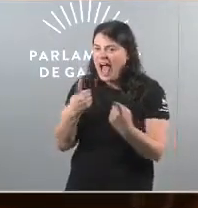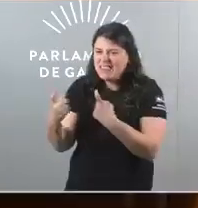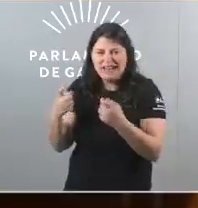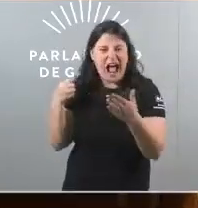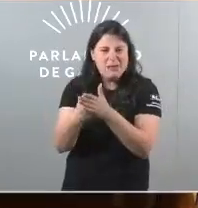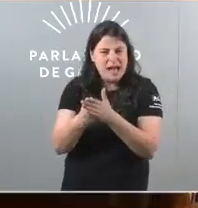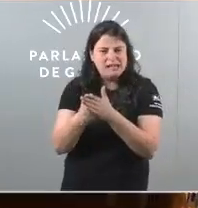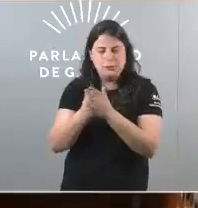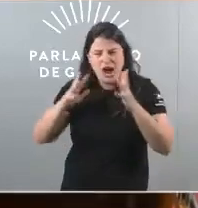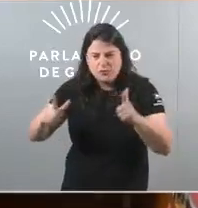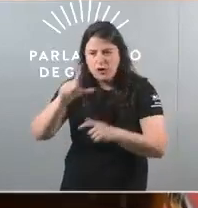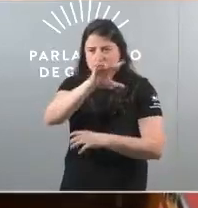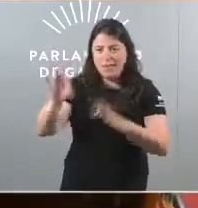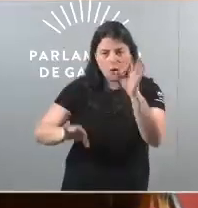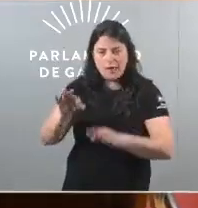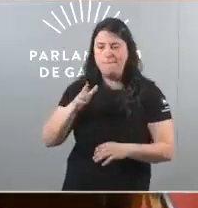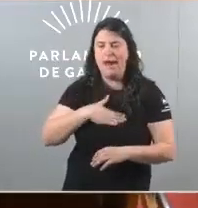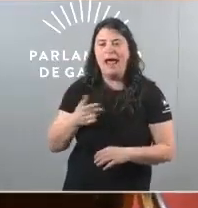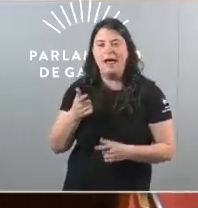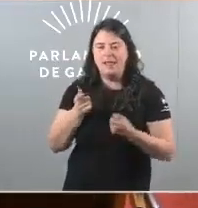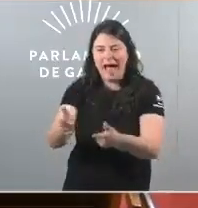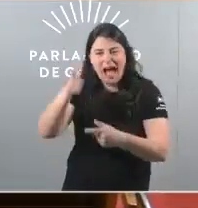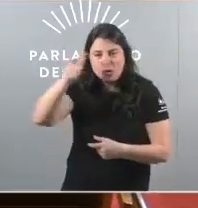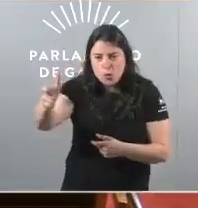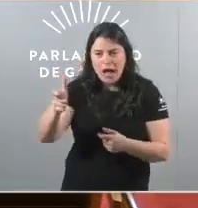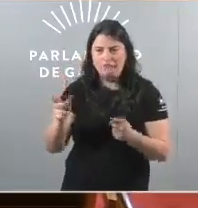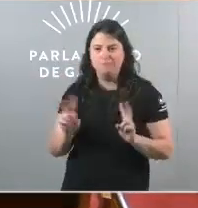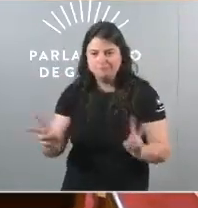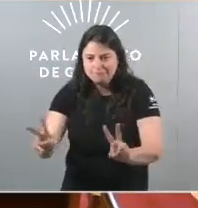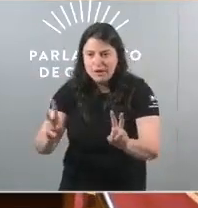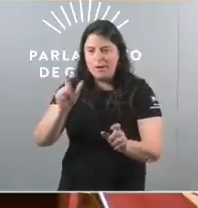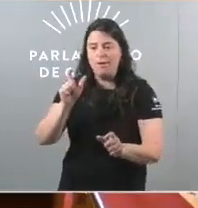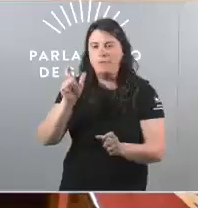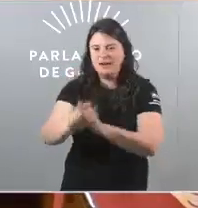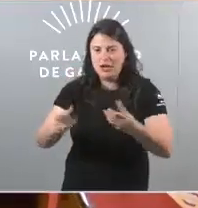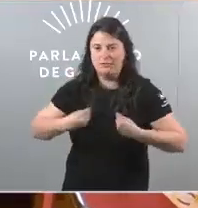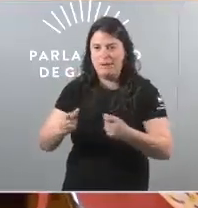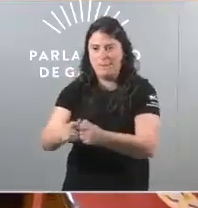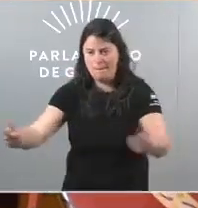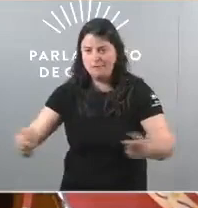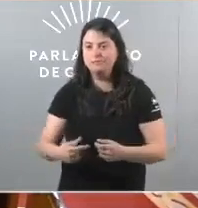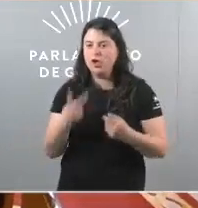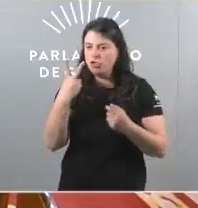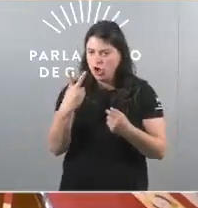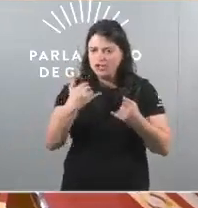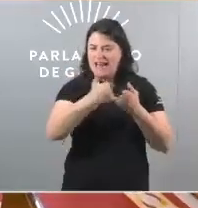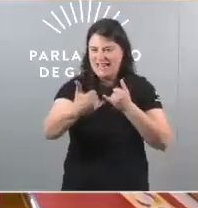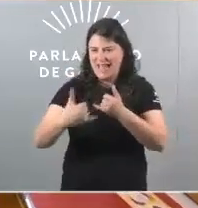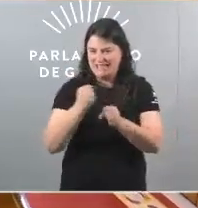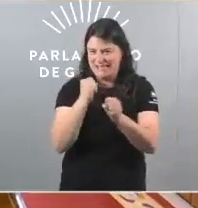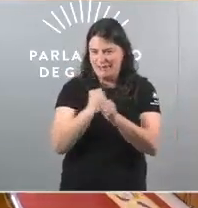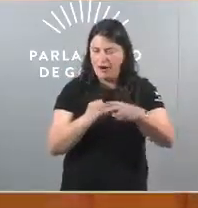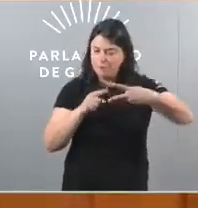para ter un rural vivo productivo e habitado con dúas líñas de traballo A primeira